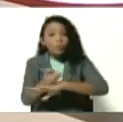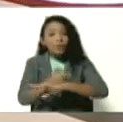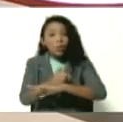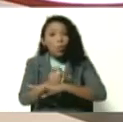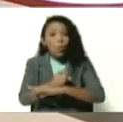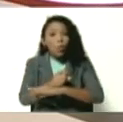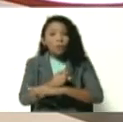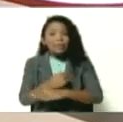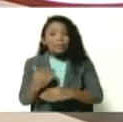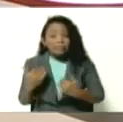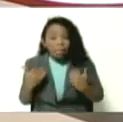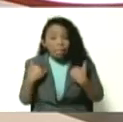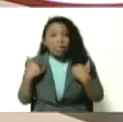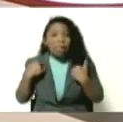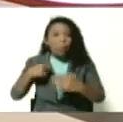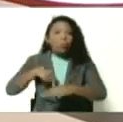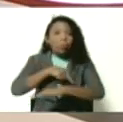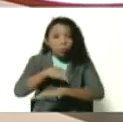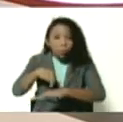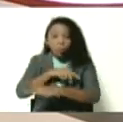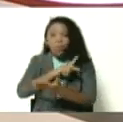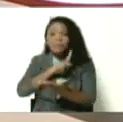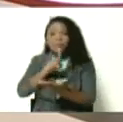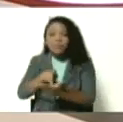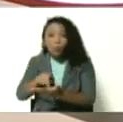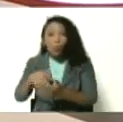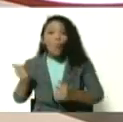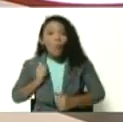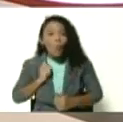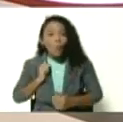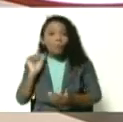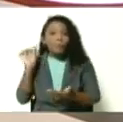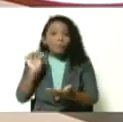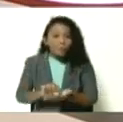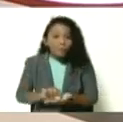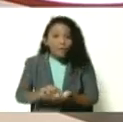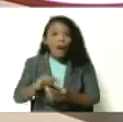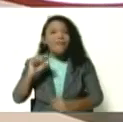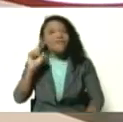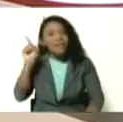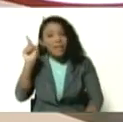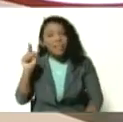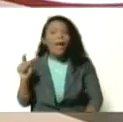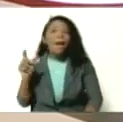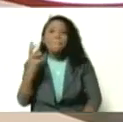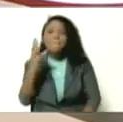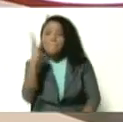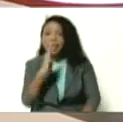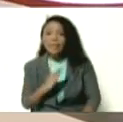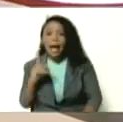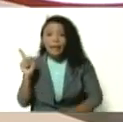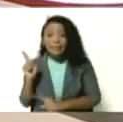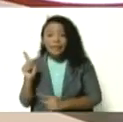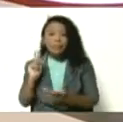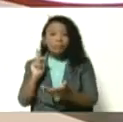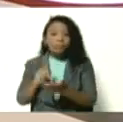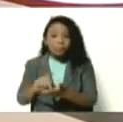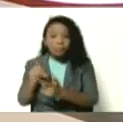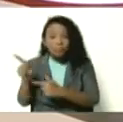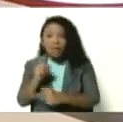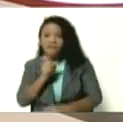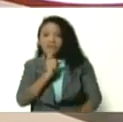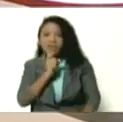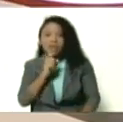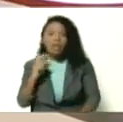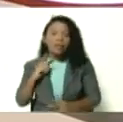iba a costar, y va a tardar, llegar de cualquier punto de Brasil, del centro donde se produce más este oxígeno, a Boavista, a Manaos, al